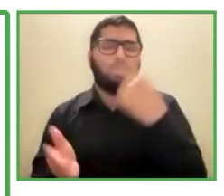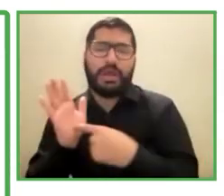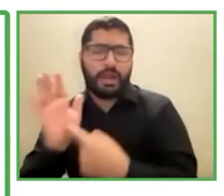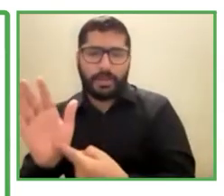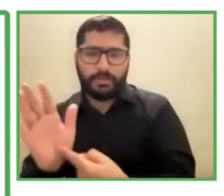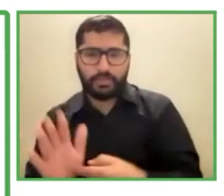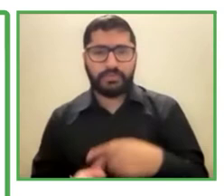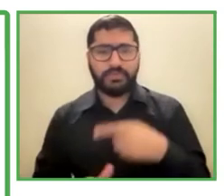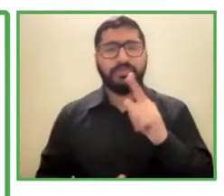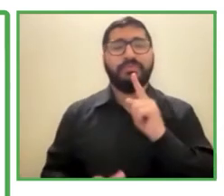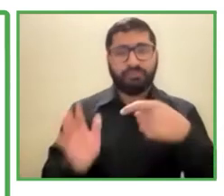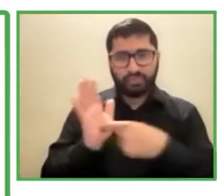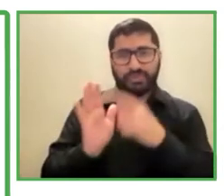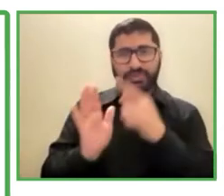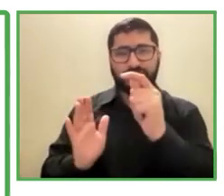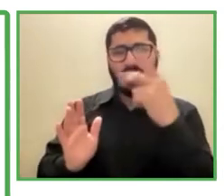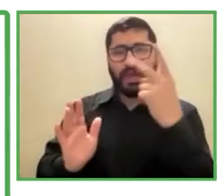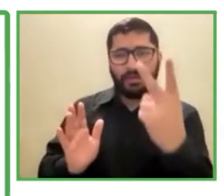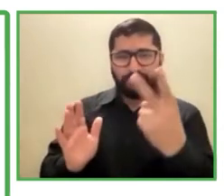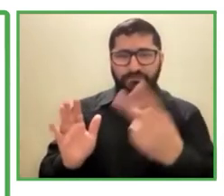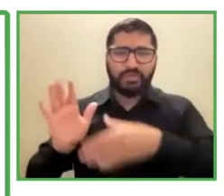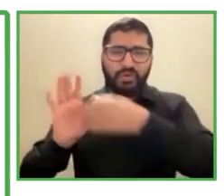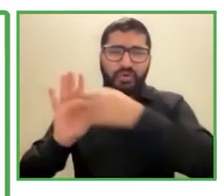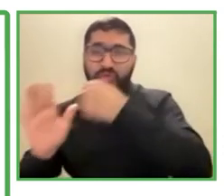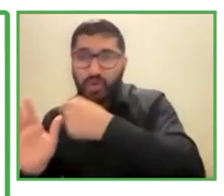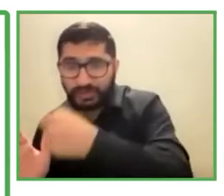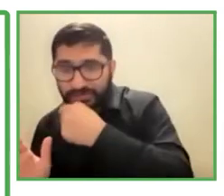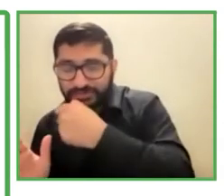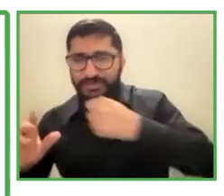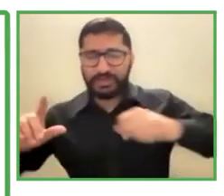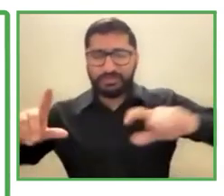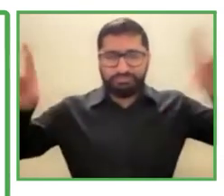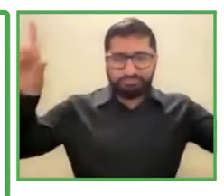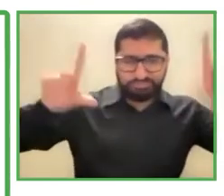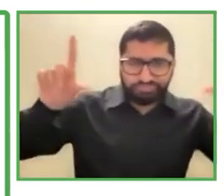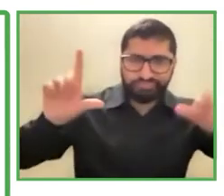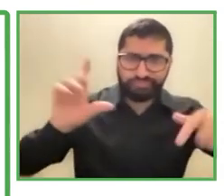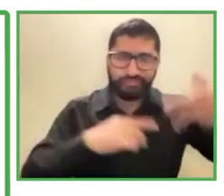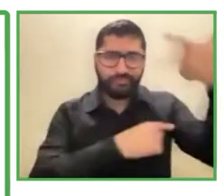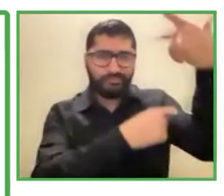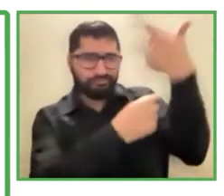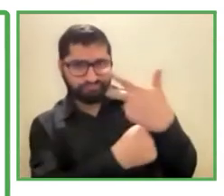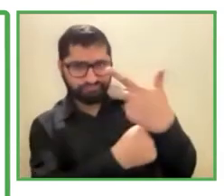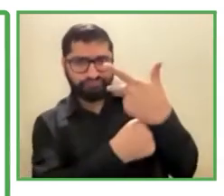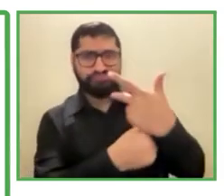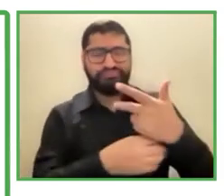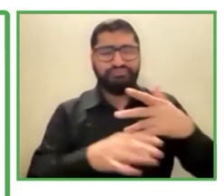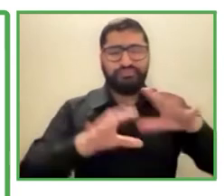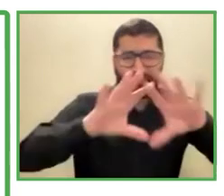videos de la Federación Austriaco para los sordos además también